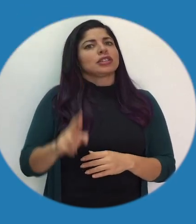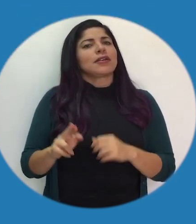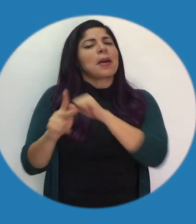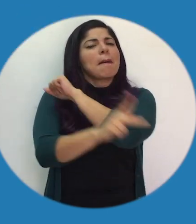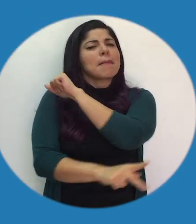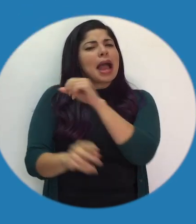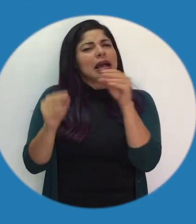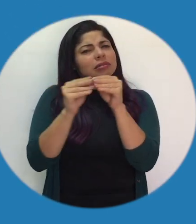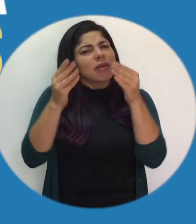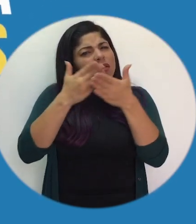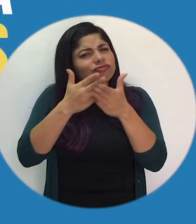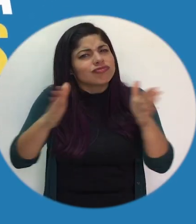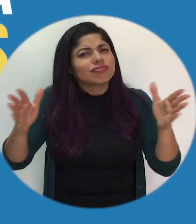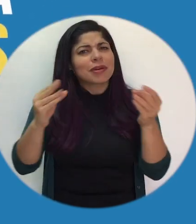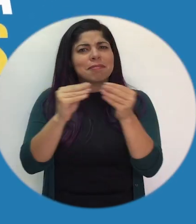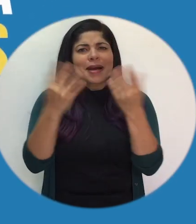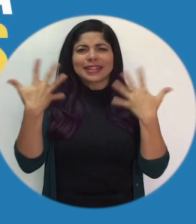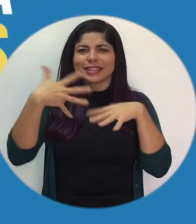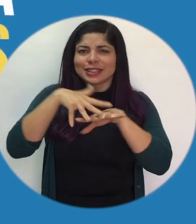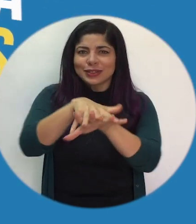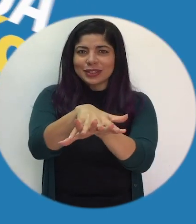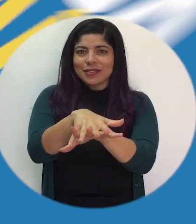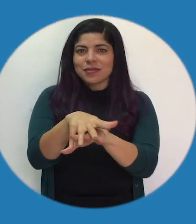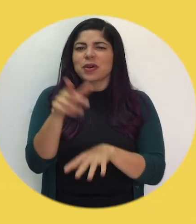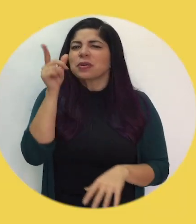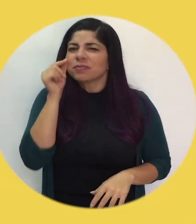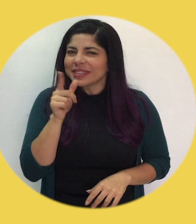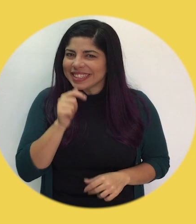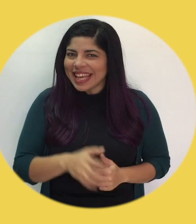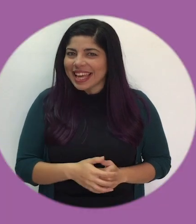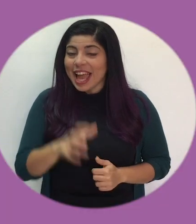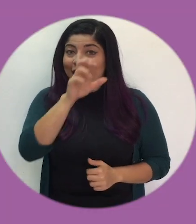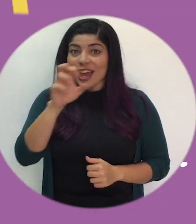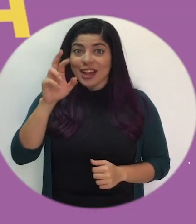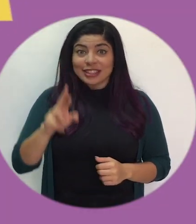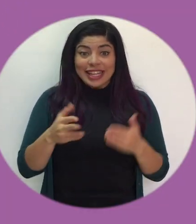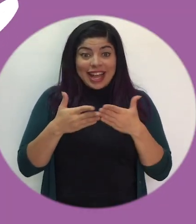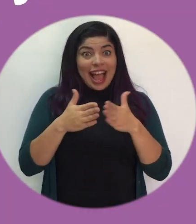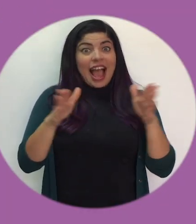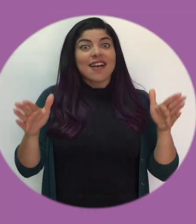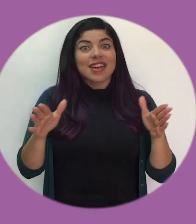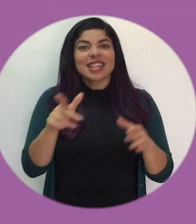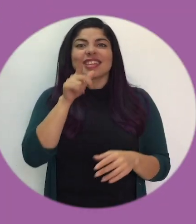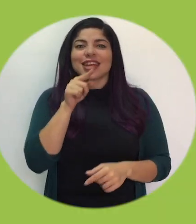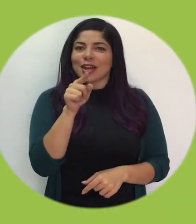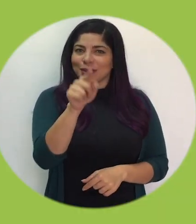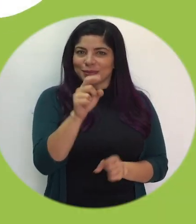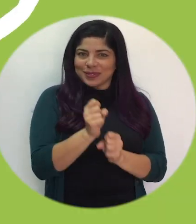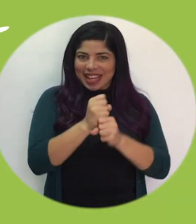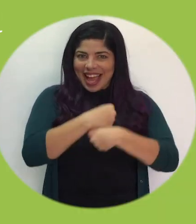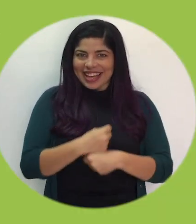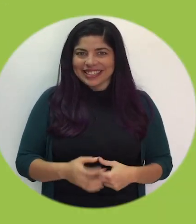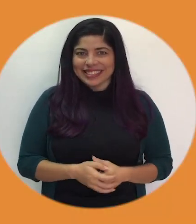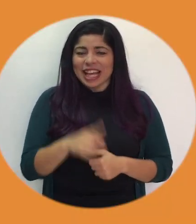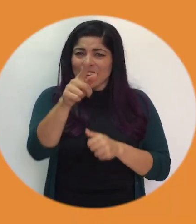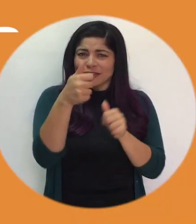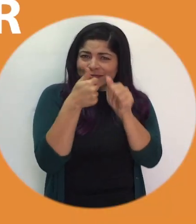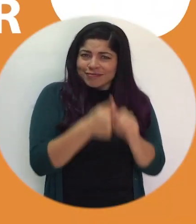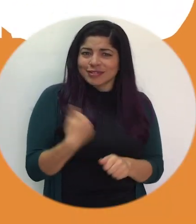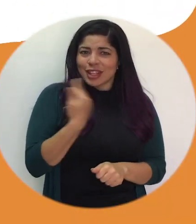Costa Rica sea un país más abierto e inclusivo. Una pista. Costa Rica Abierta. La haces vos.